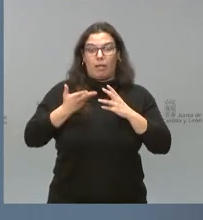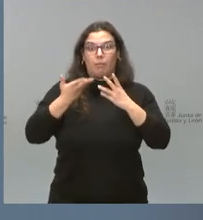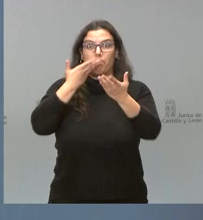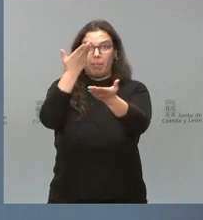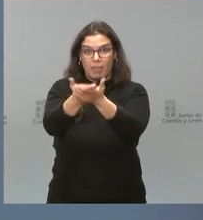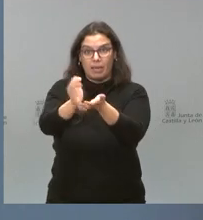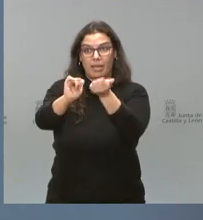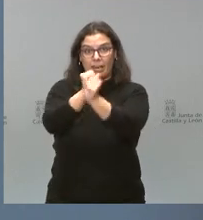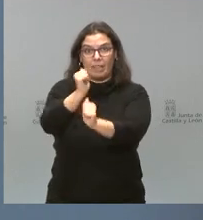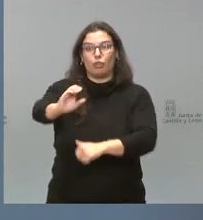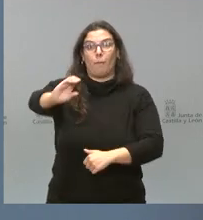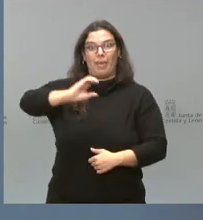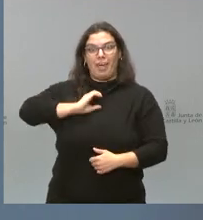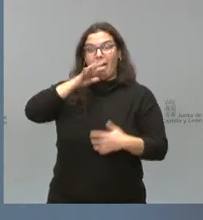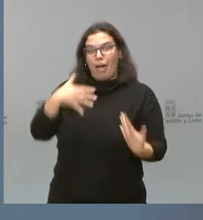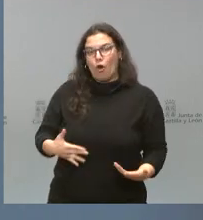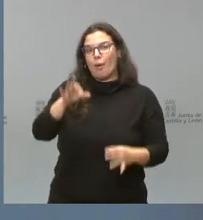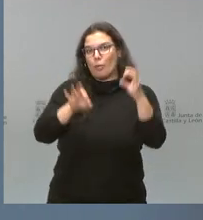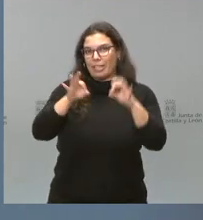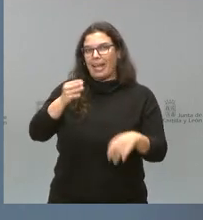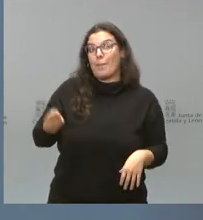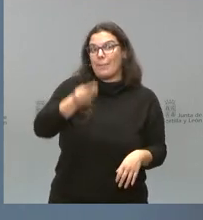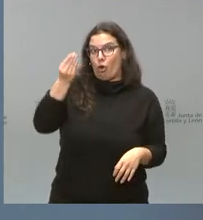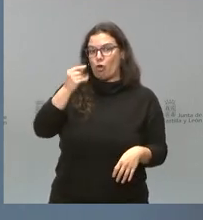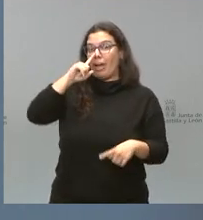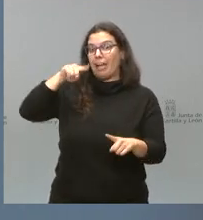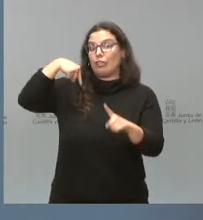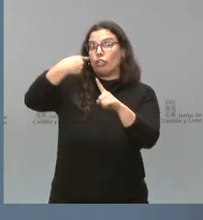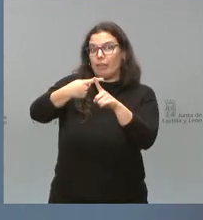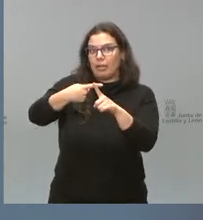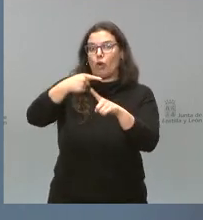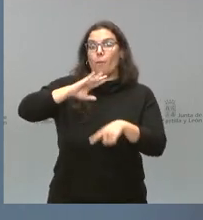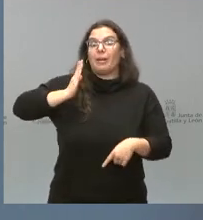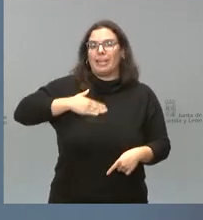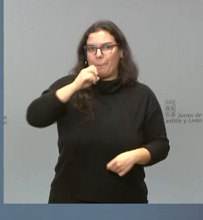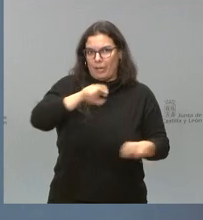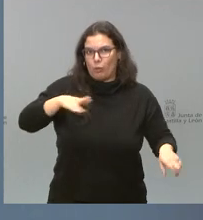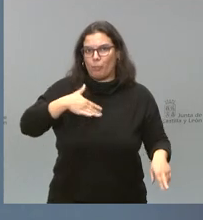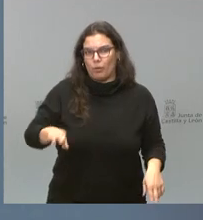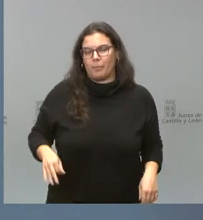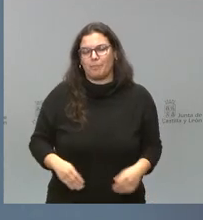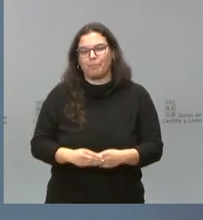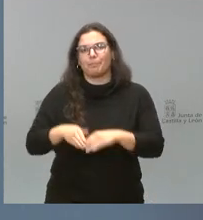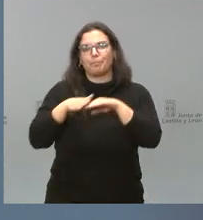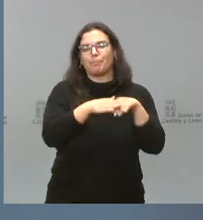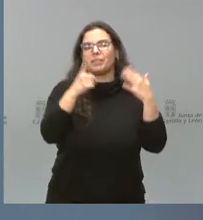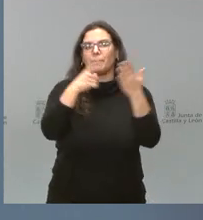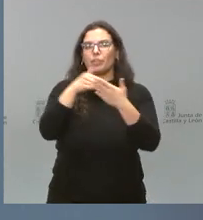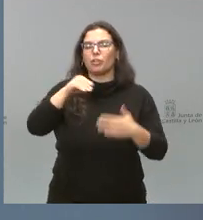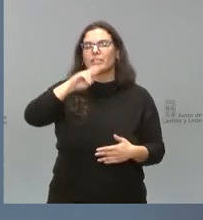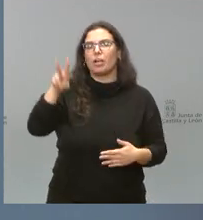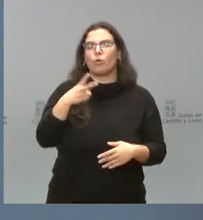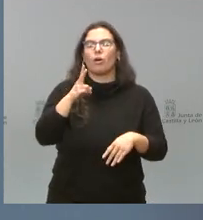este crédito hoy a un mejor tipo de interés de lo que le pueda estar disponer mañana. Seis millones de euros para Iberaval para